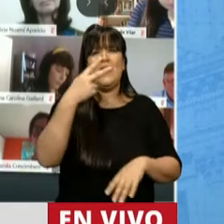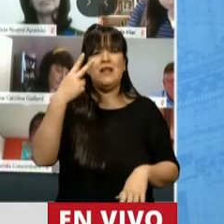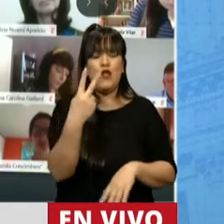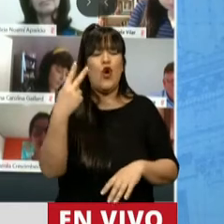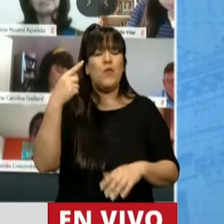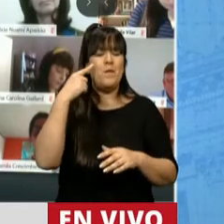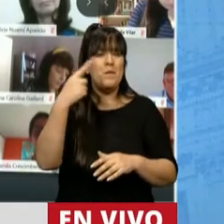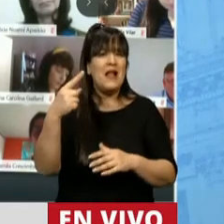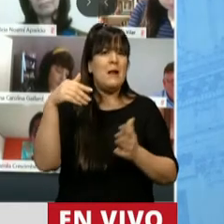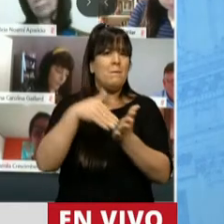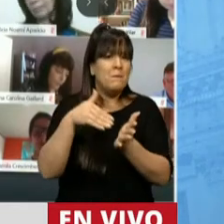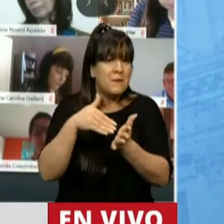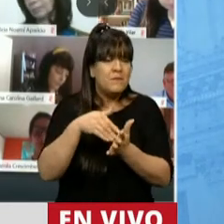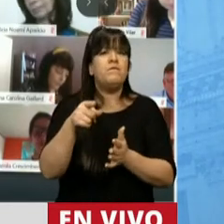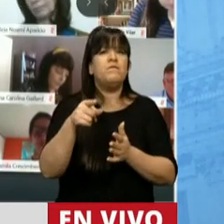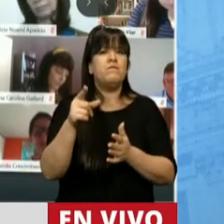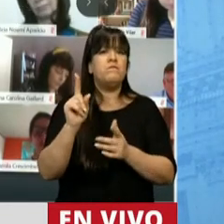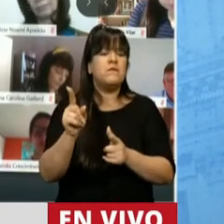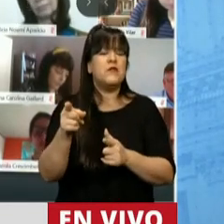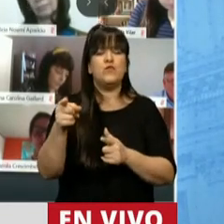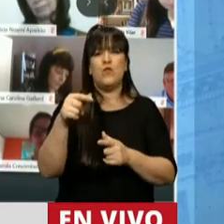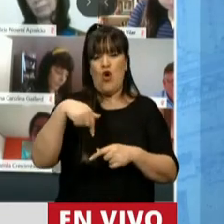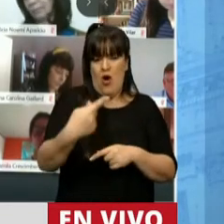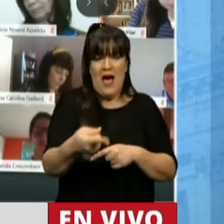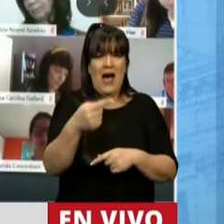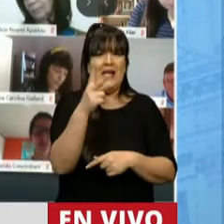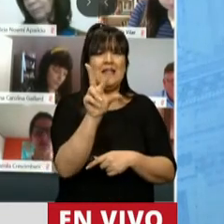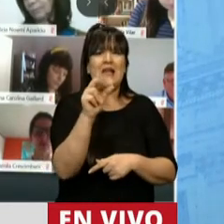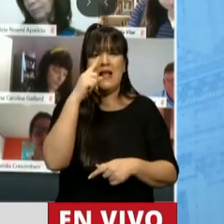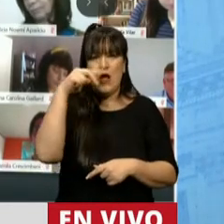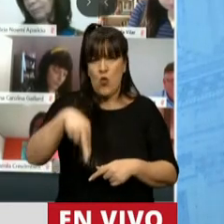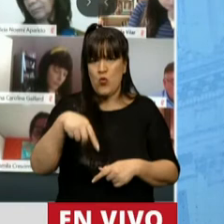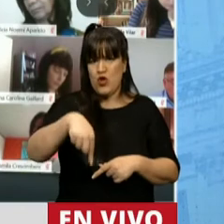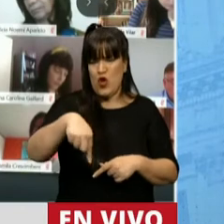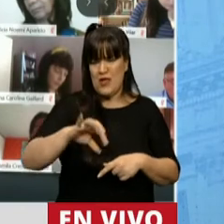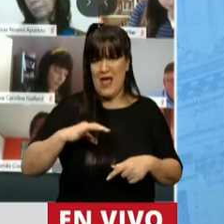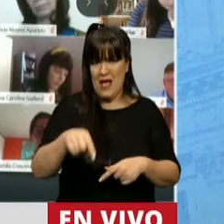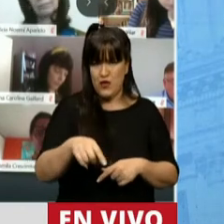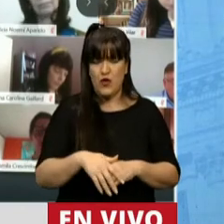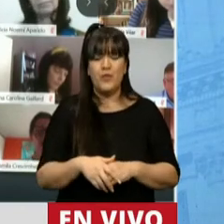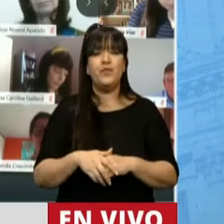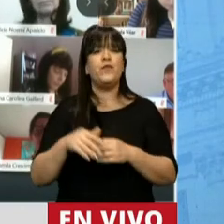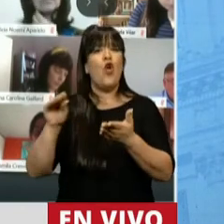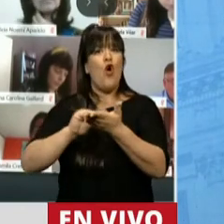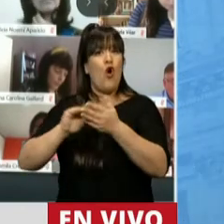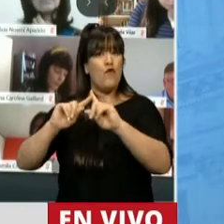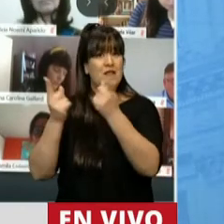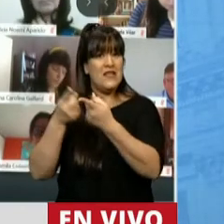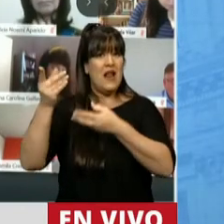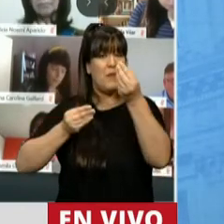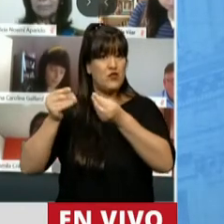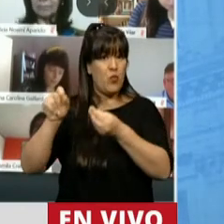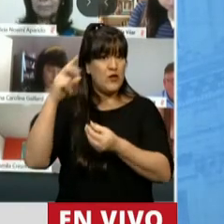millones con respecto al crédito vigente al 30 de junio de este año. La Oficina de Presupuestos del Congreso